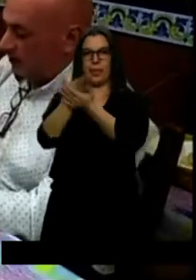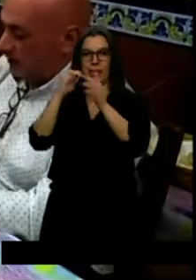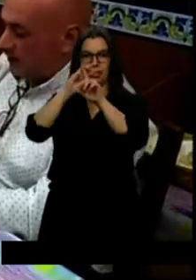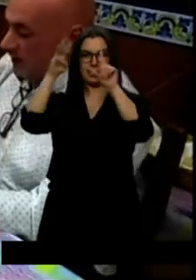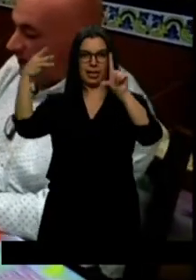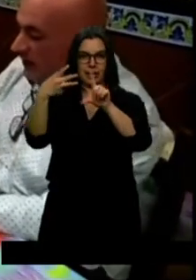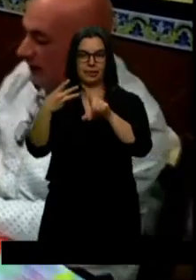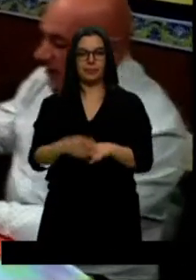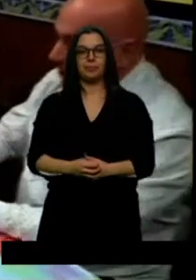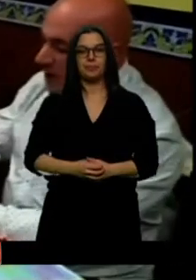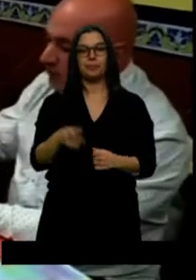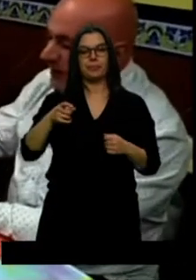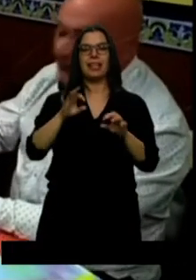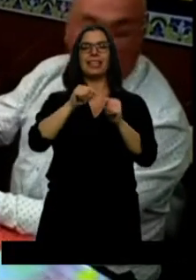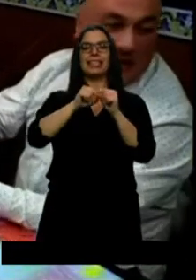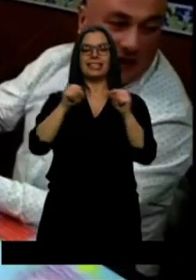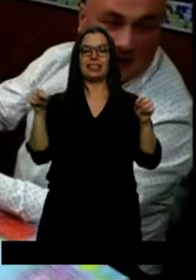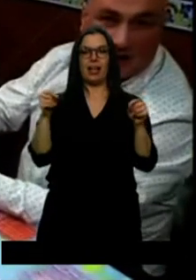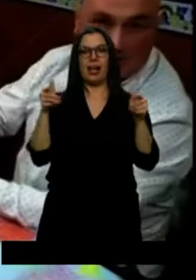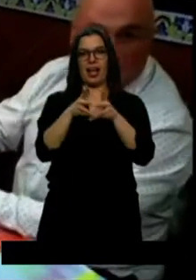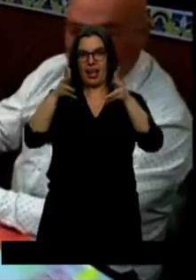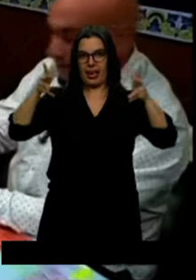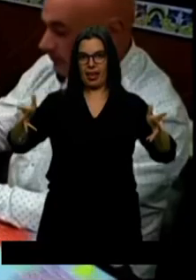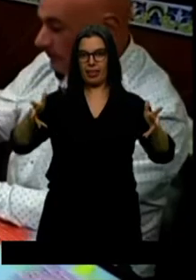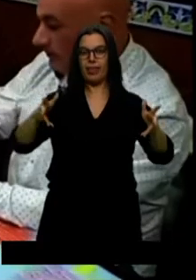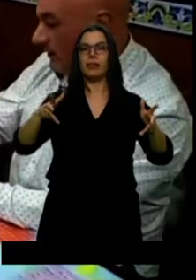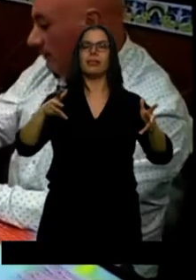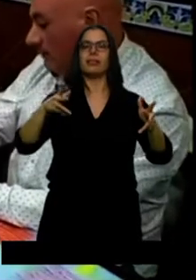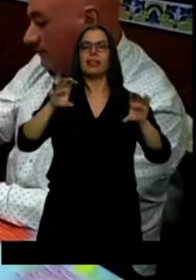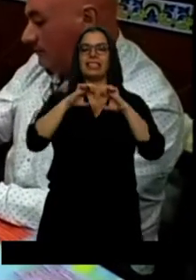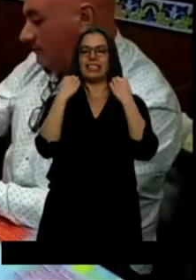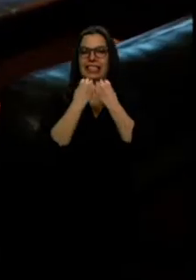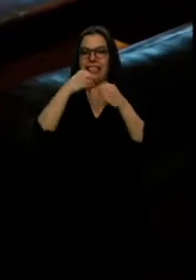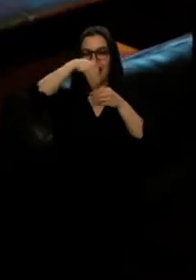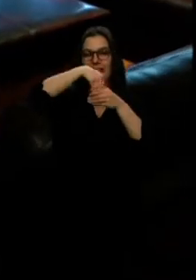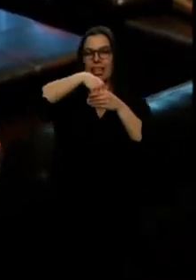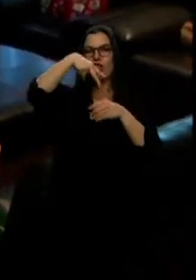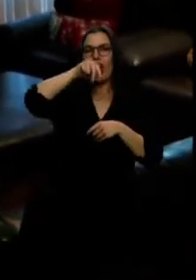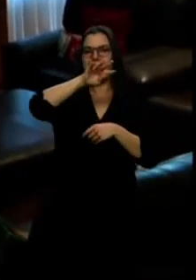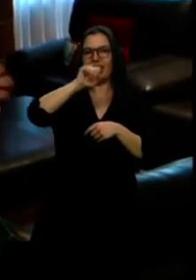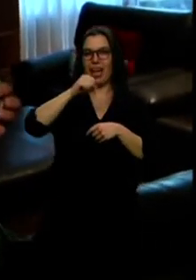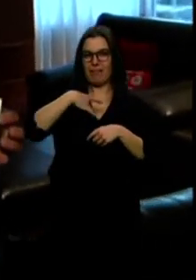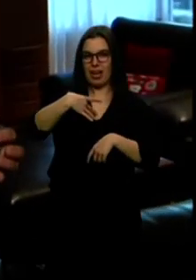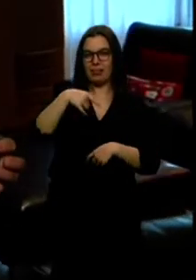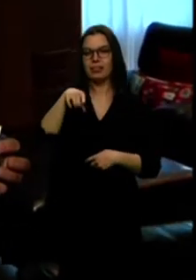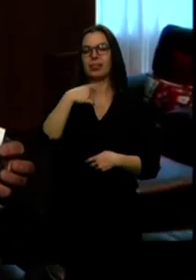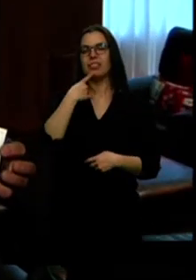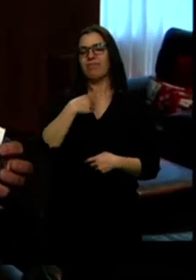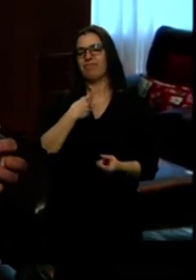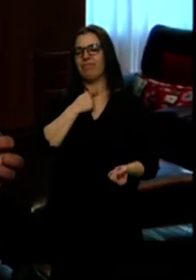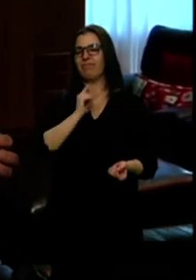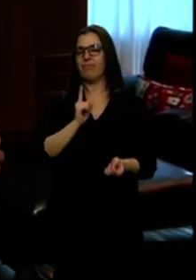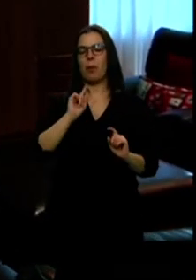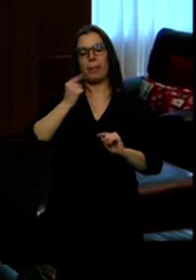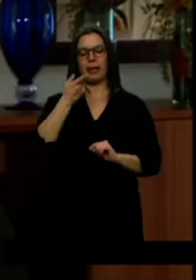Era de tamaño grande y de nata, un ingrediente que a este zamorano no le gustaba, pero que no evitó que fuese el primero en cortar, probar y ver el gran